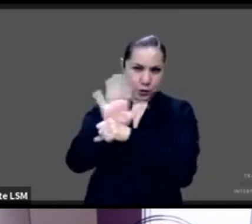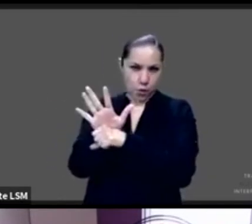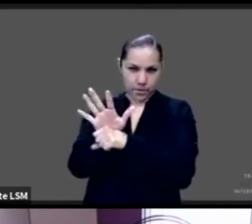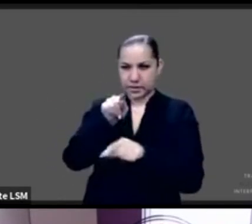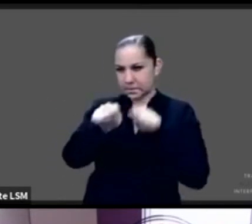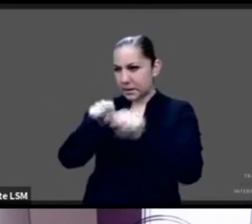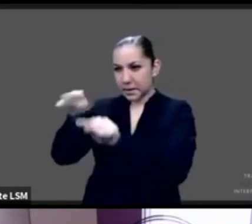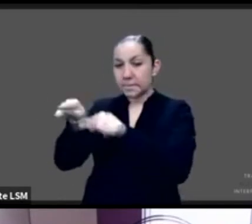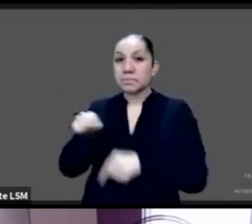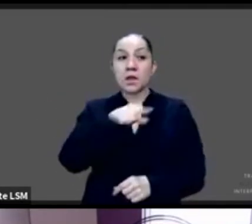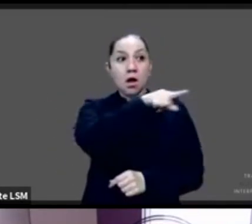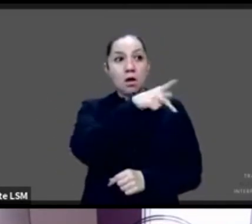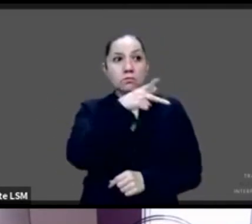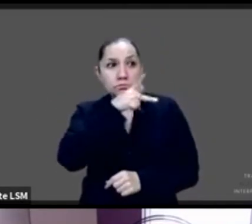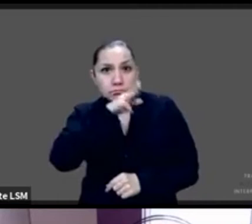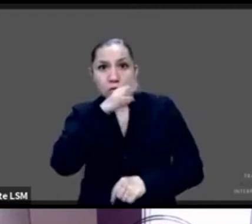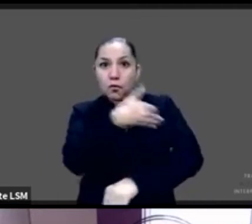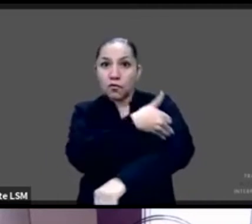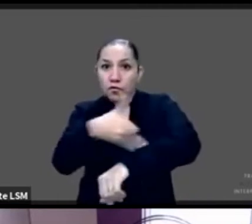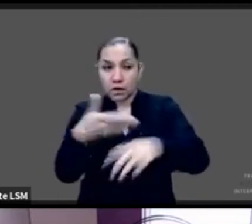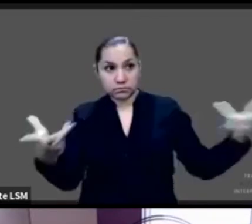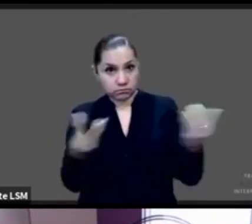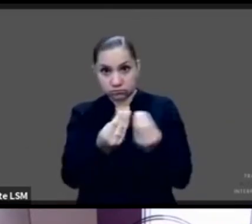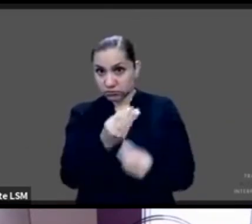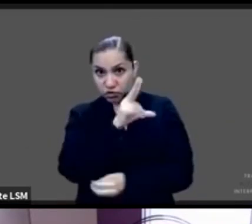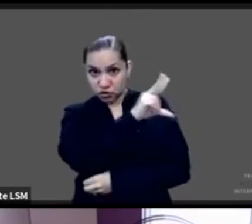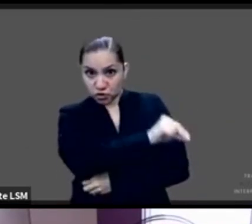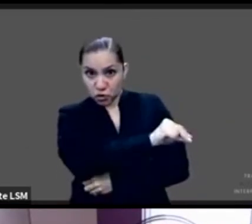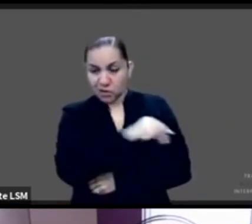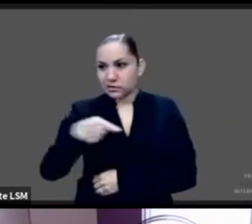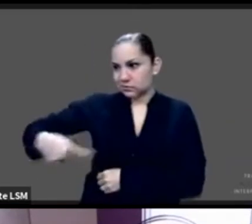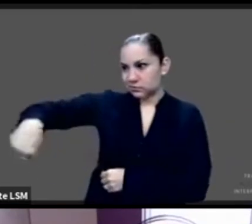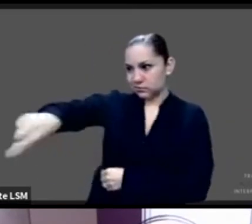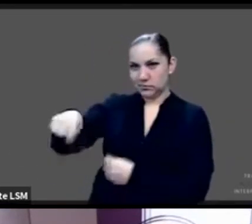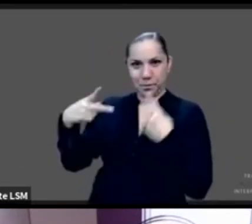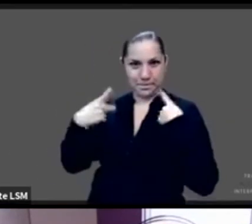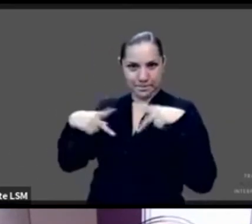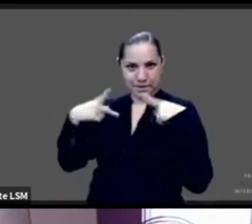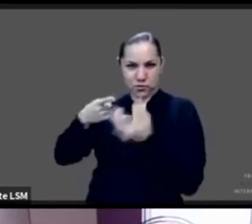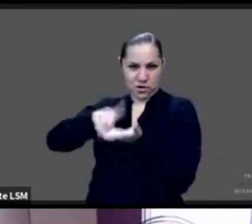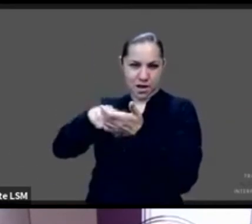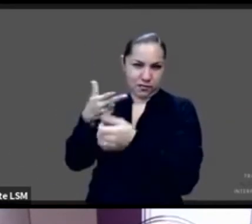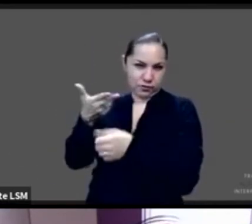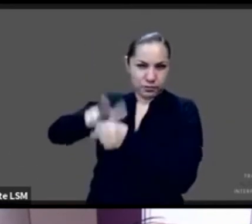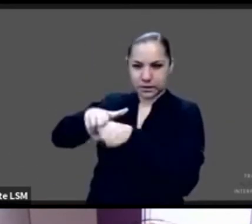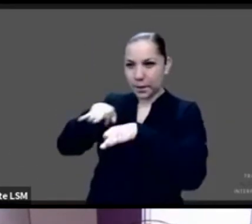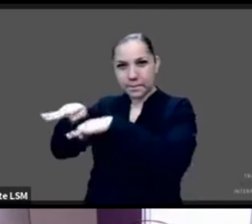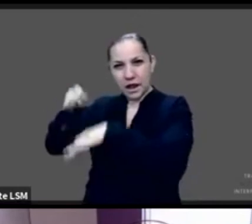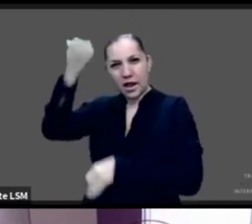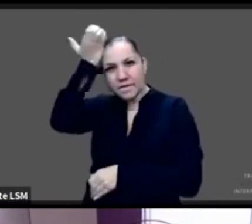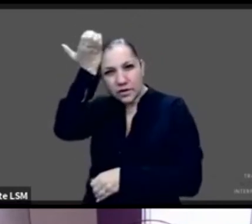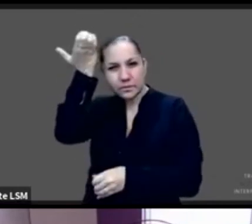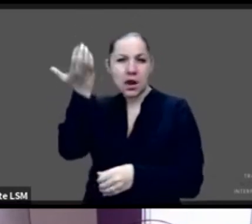les permitía estar acompañados mucho rato, el personal de salud que los estaba atendiendo empezó a tener mucho más